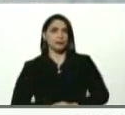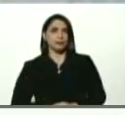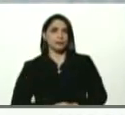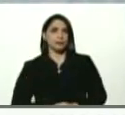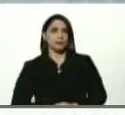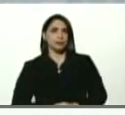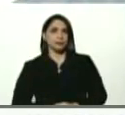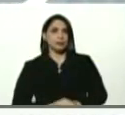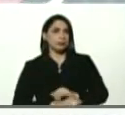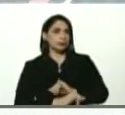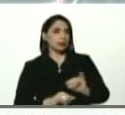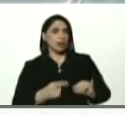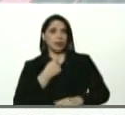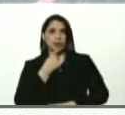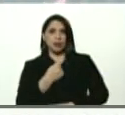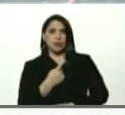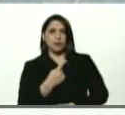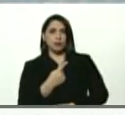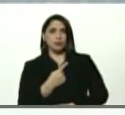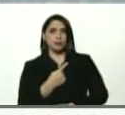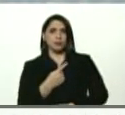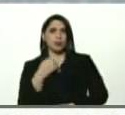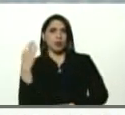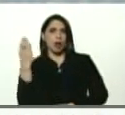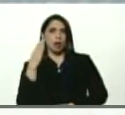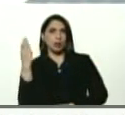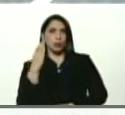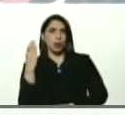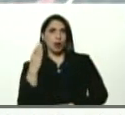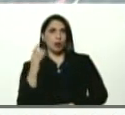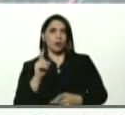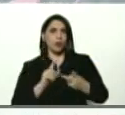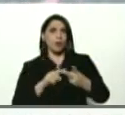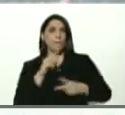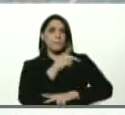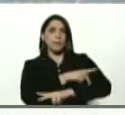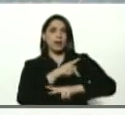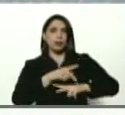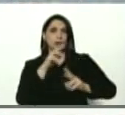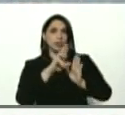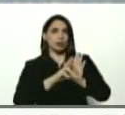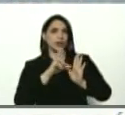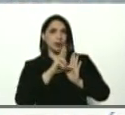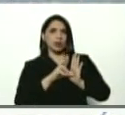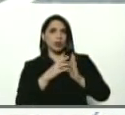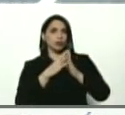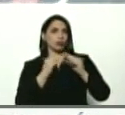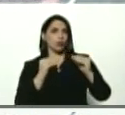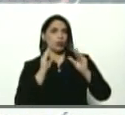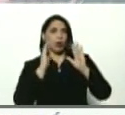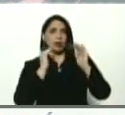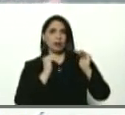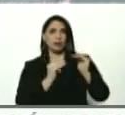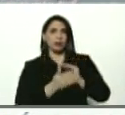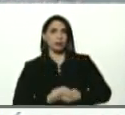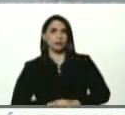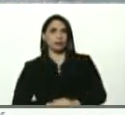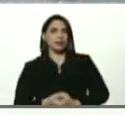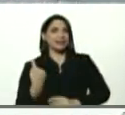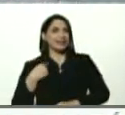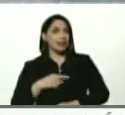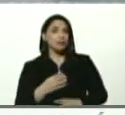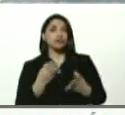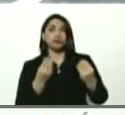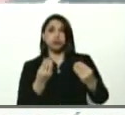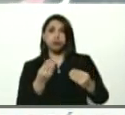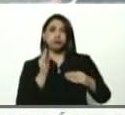ya dijimos, en Caricuado y en la parroquia El Recreo. Todos atender. Vamos a tener mucha